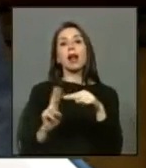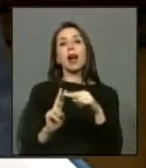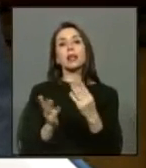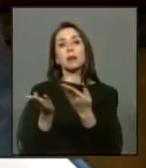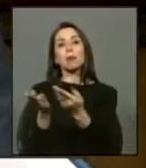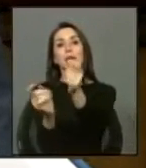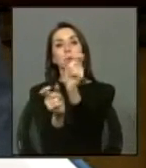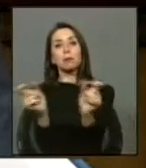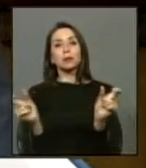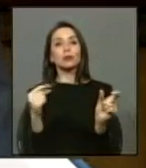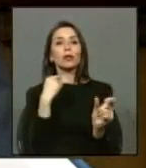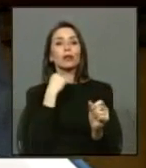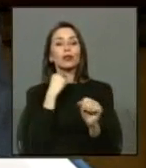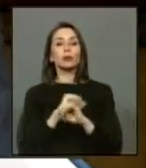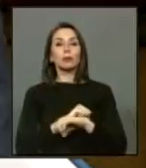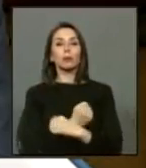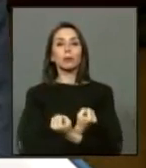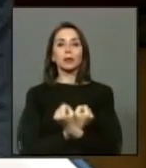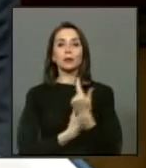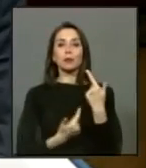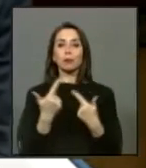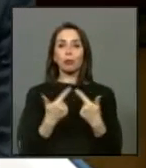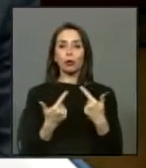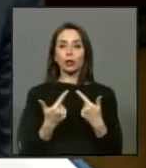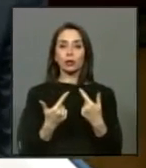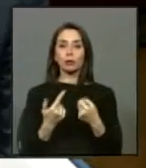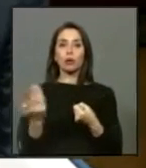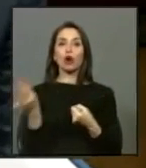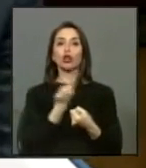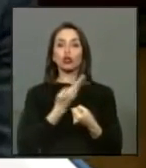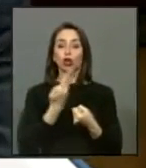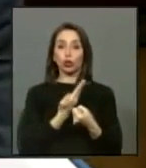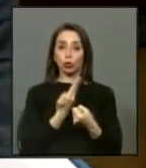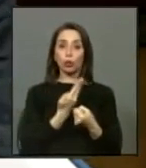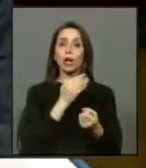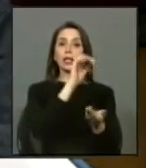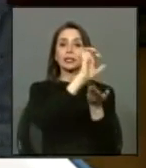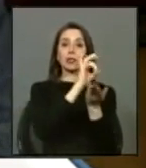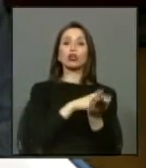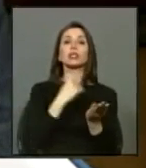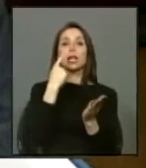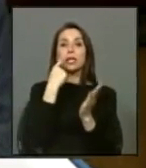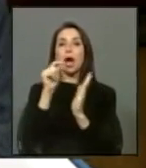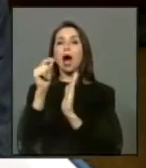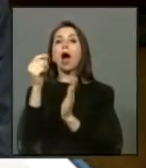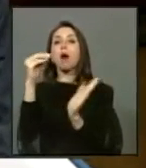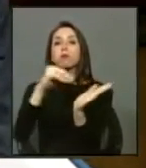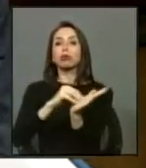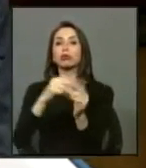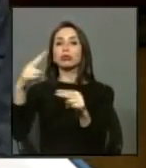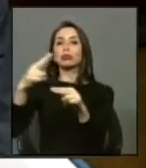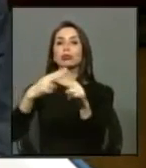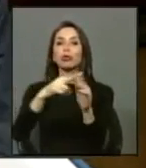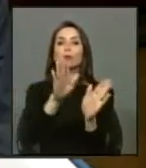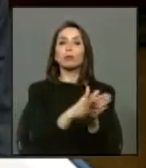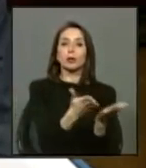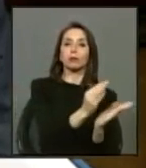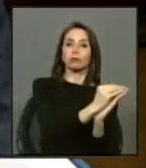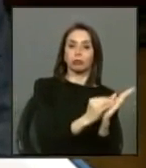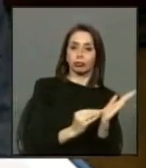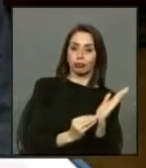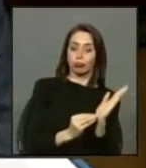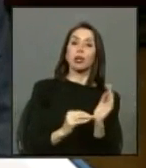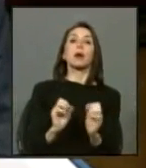las víctimas de prisión política y tortura reconocidas por el Estado de Chile. en este primer